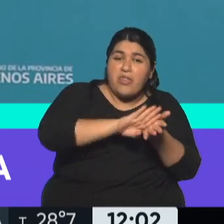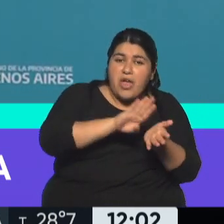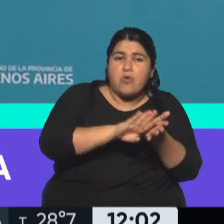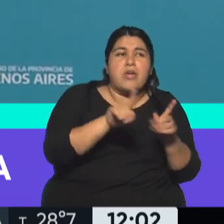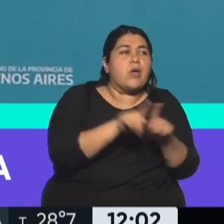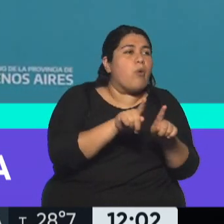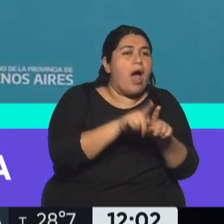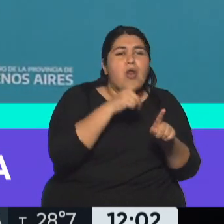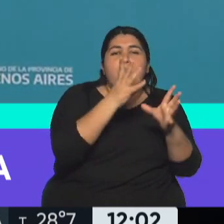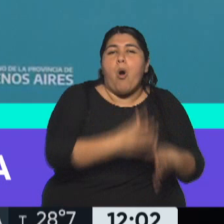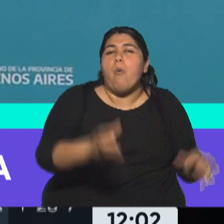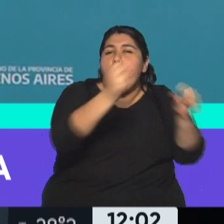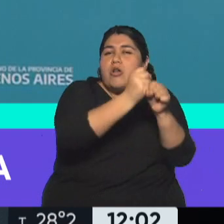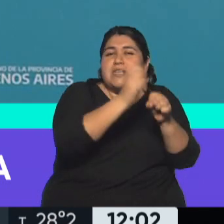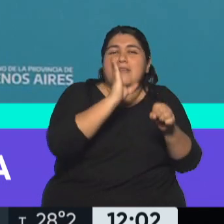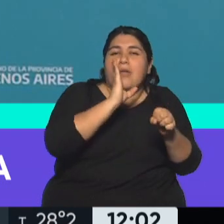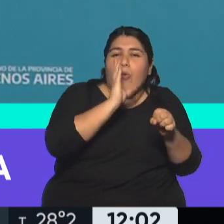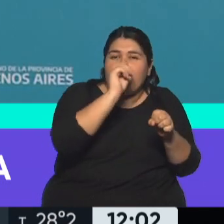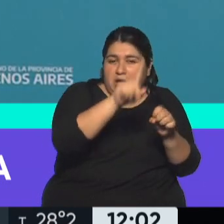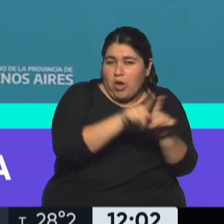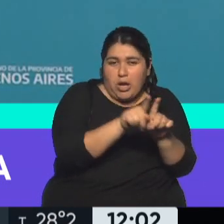Street, en los mercados extranjeros.